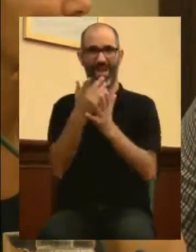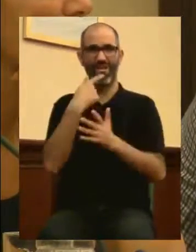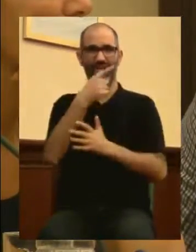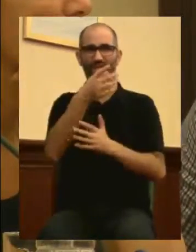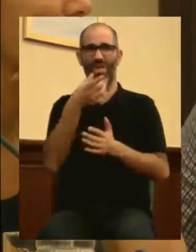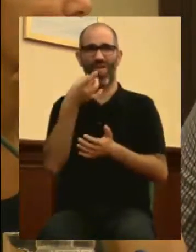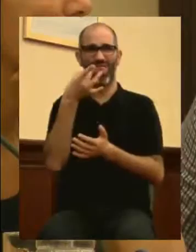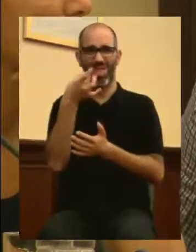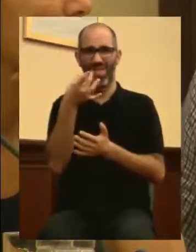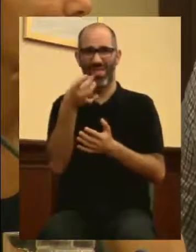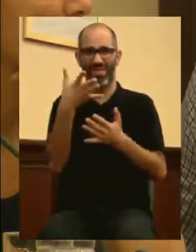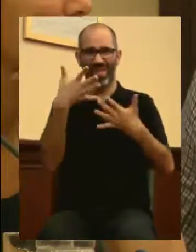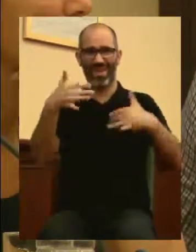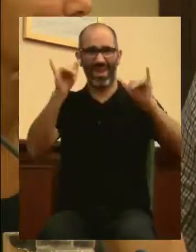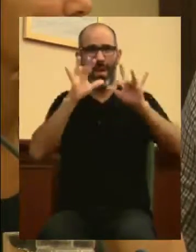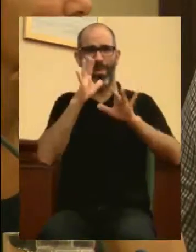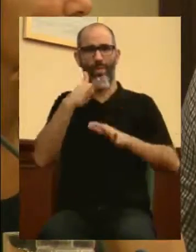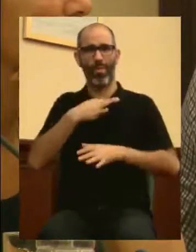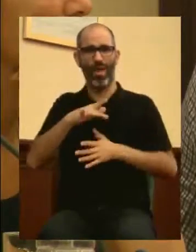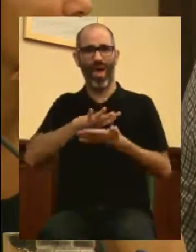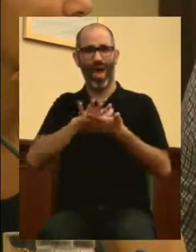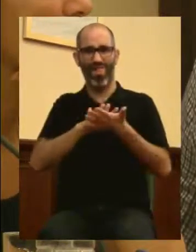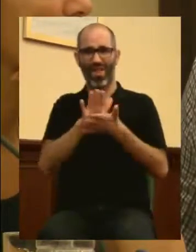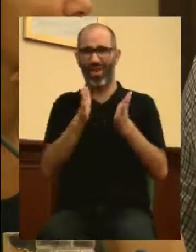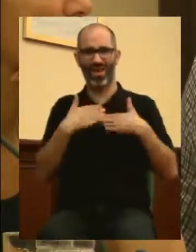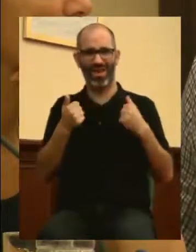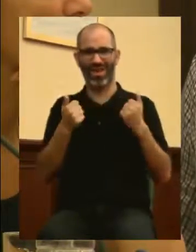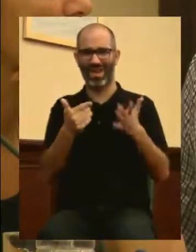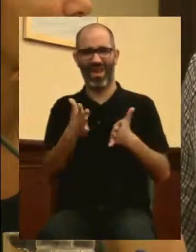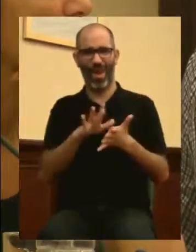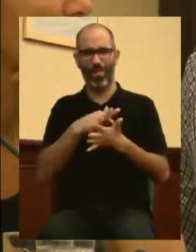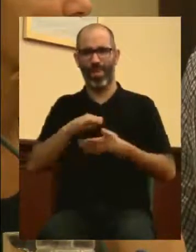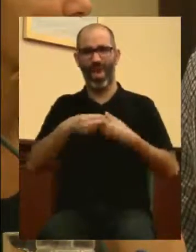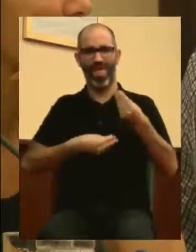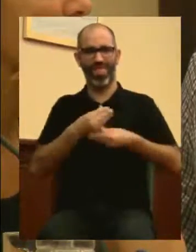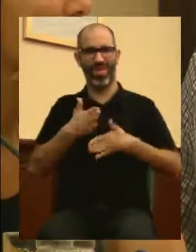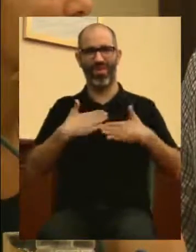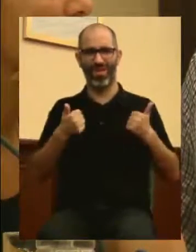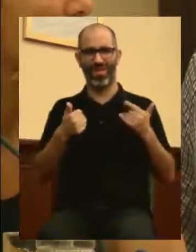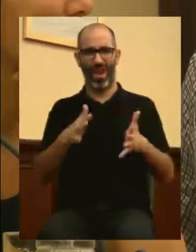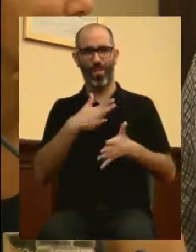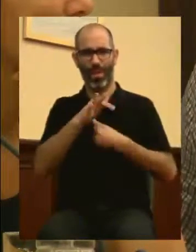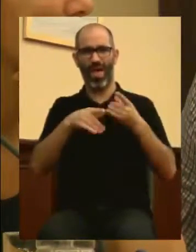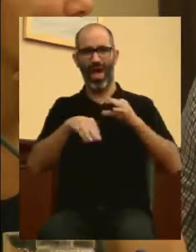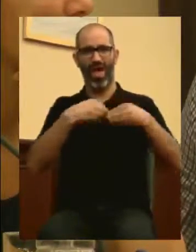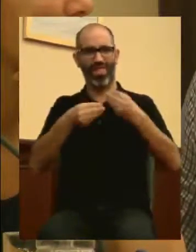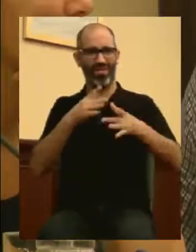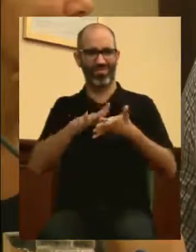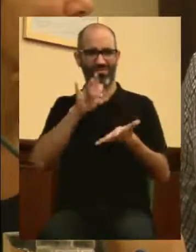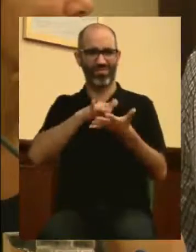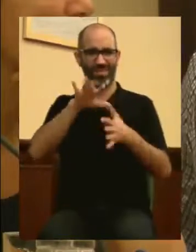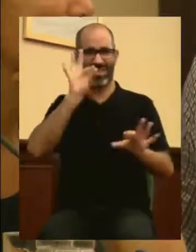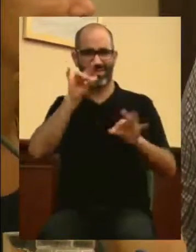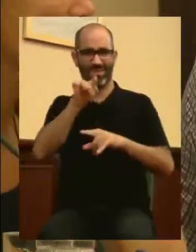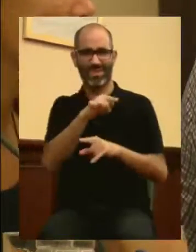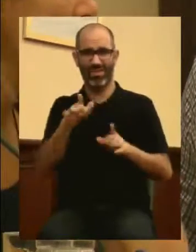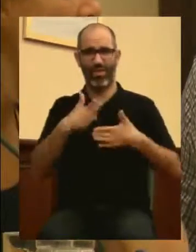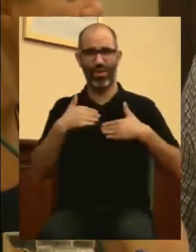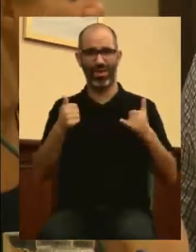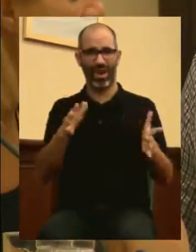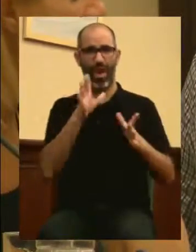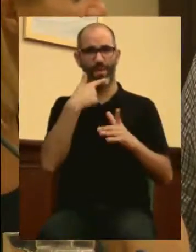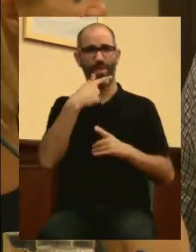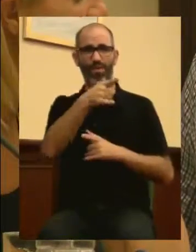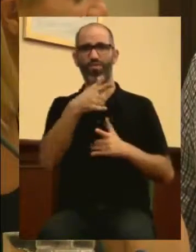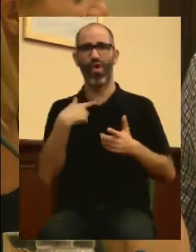quieran de cualquier gobierno. Y están diciendo la verdad de lo que pasa en el terreno cuando van e intervienen médicamente. Y tienen una